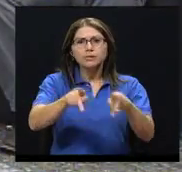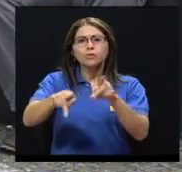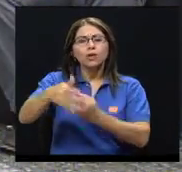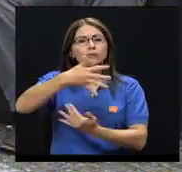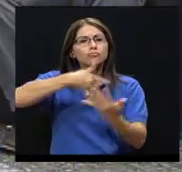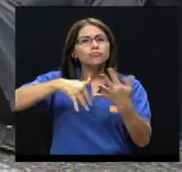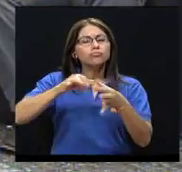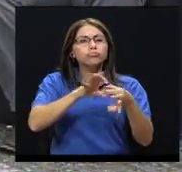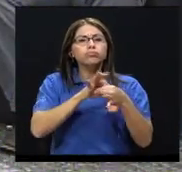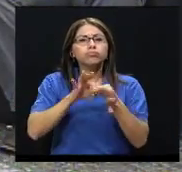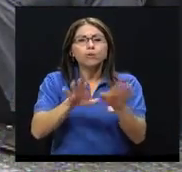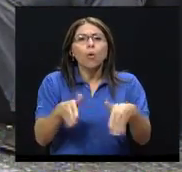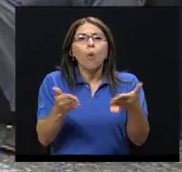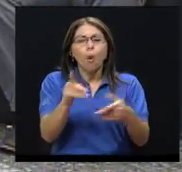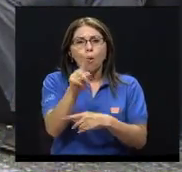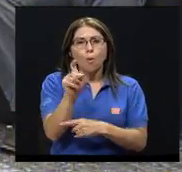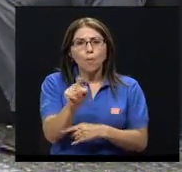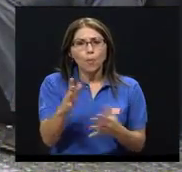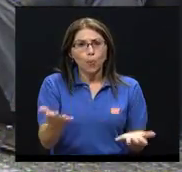Entonces,